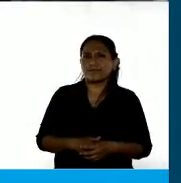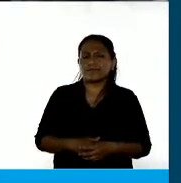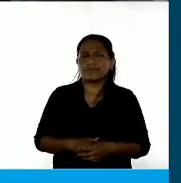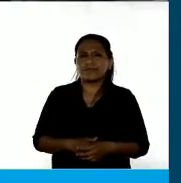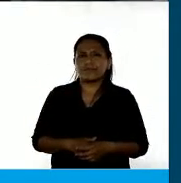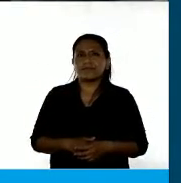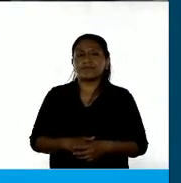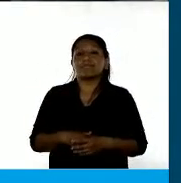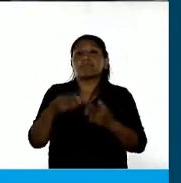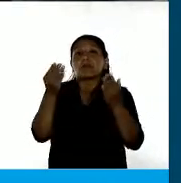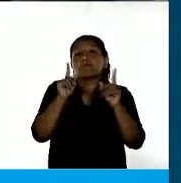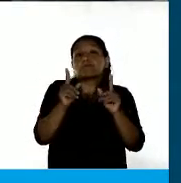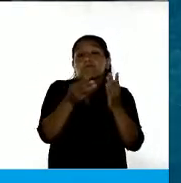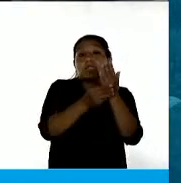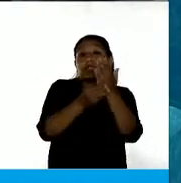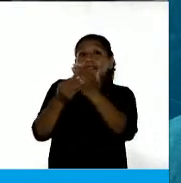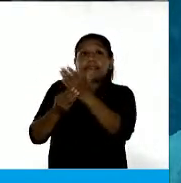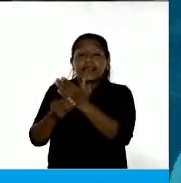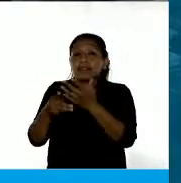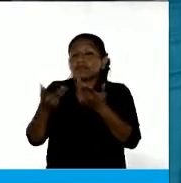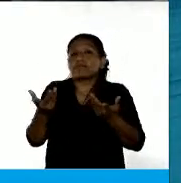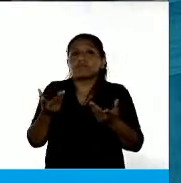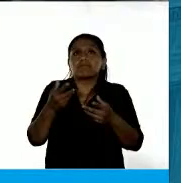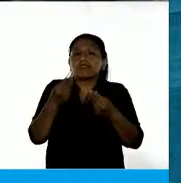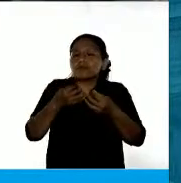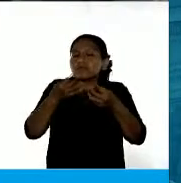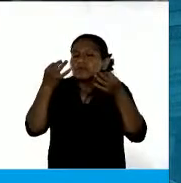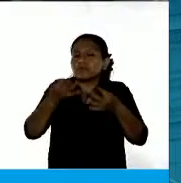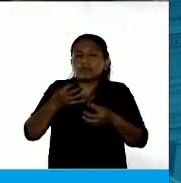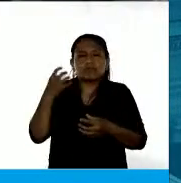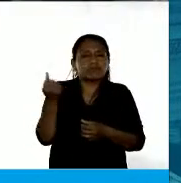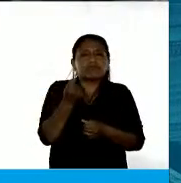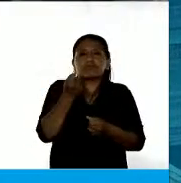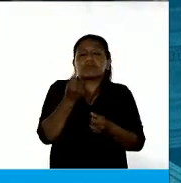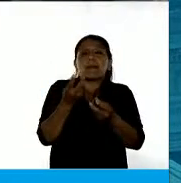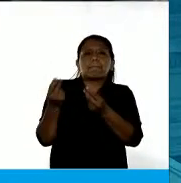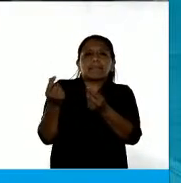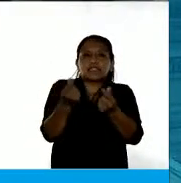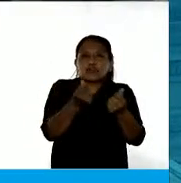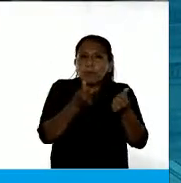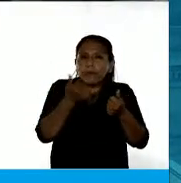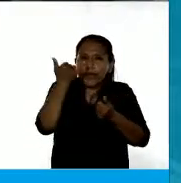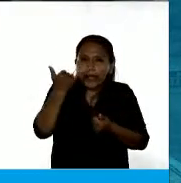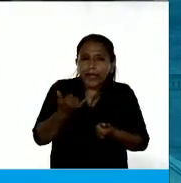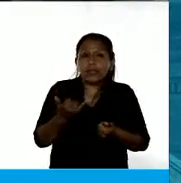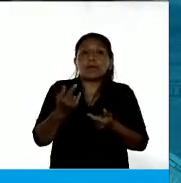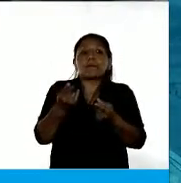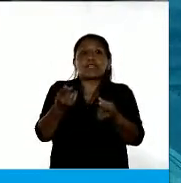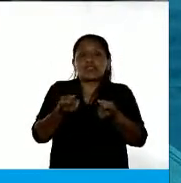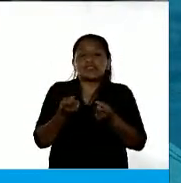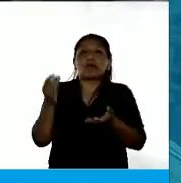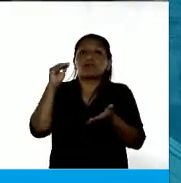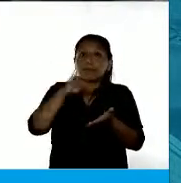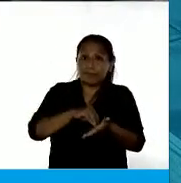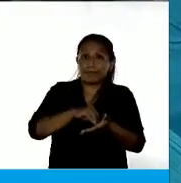Los ministerios es una gran conquista tener más presupuesto, pero necesitamos más.